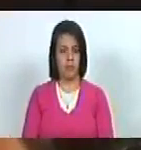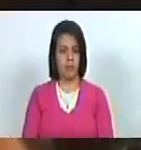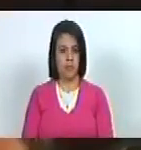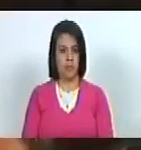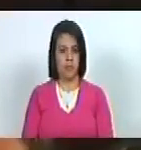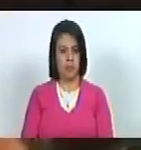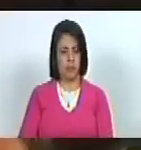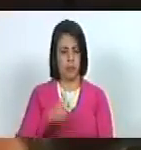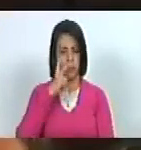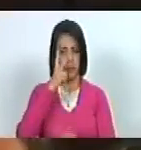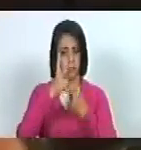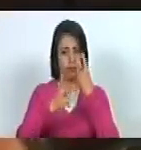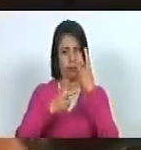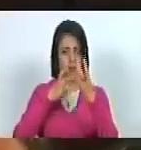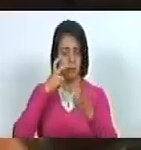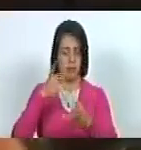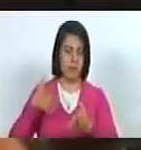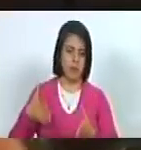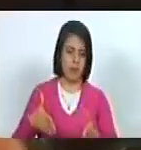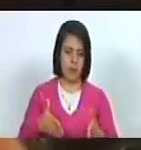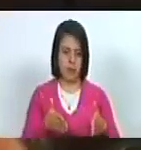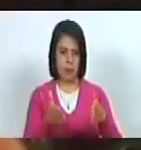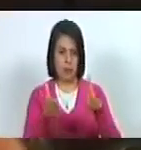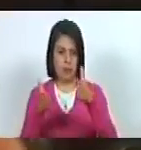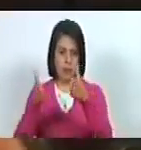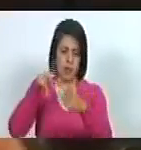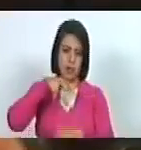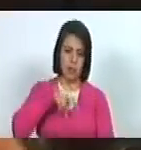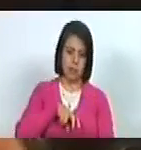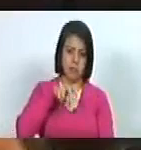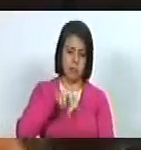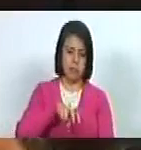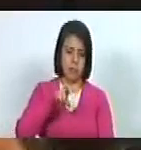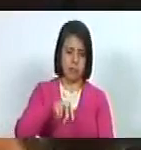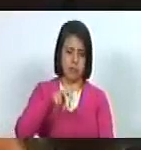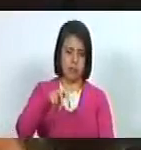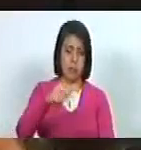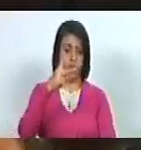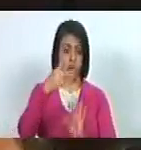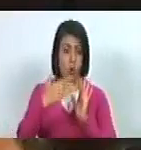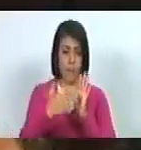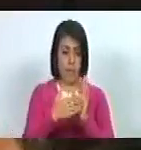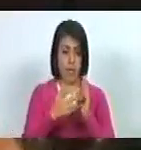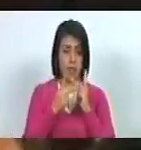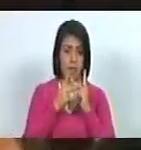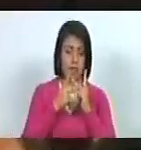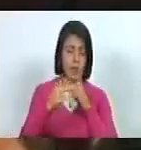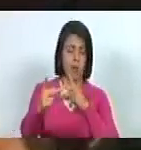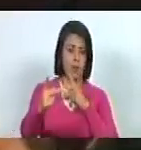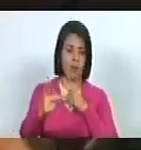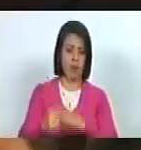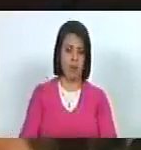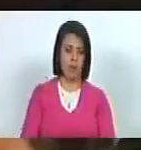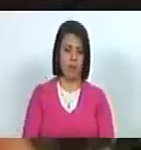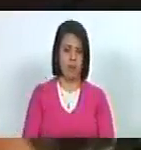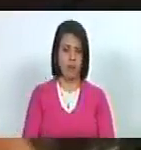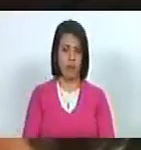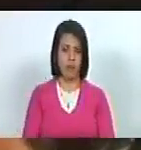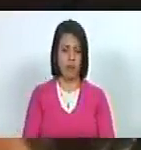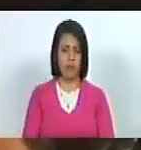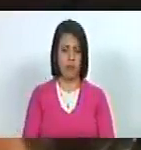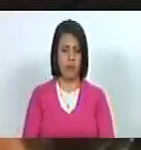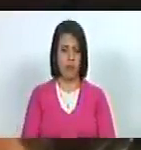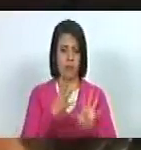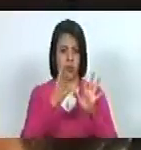recorría en su caminata más de 2.000 kilómetros en